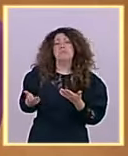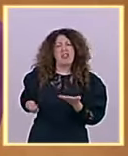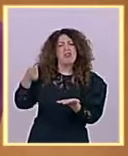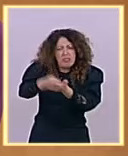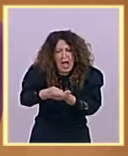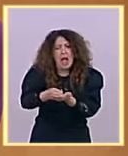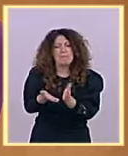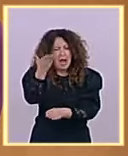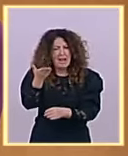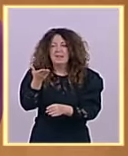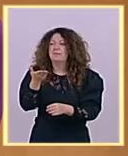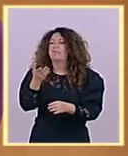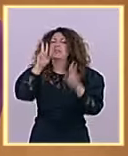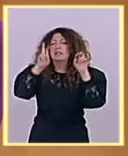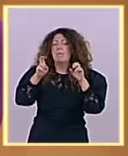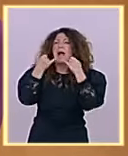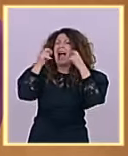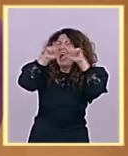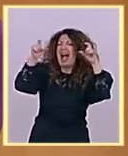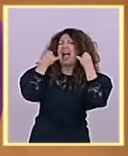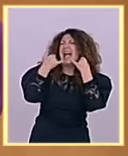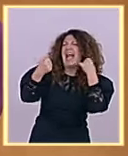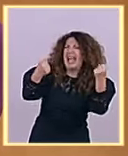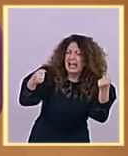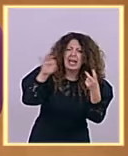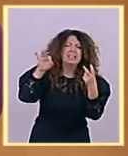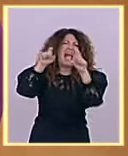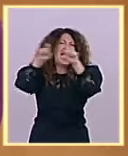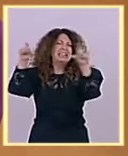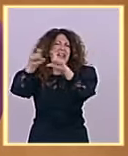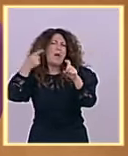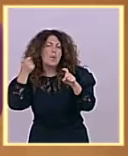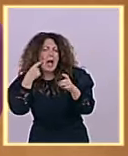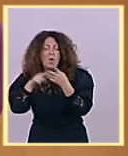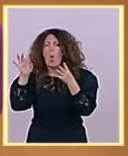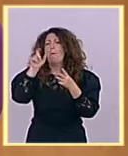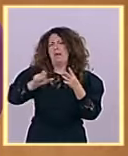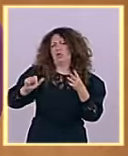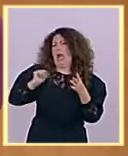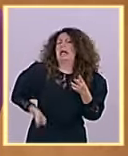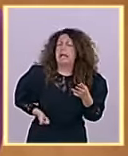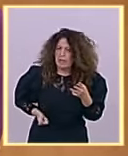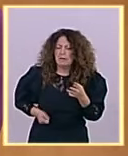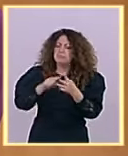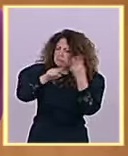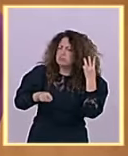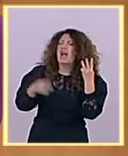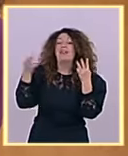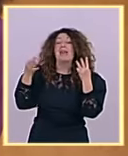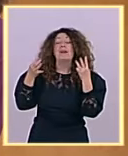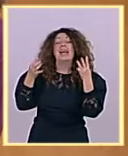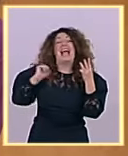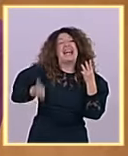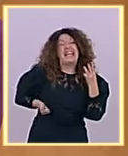grandes patrimonios que seamos capaces de predistribuir de redistribuir la riqueza señor Feijó para que no sean los mismos los que